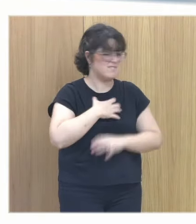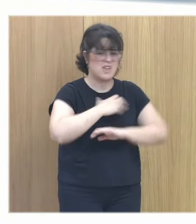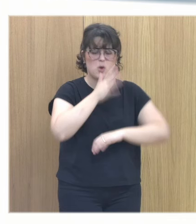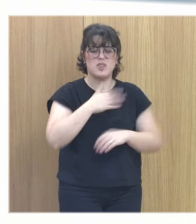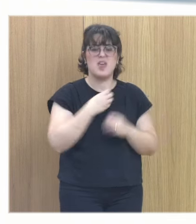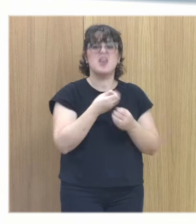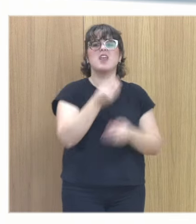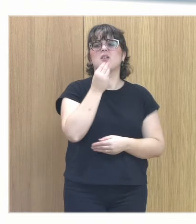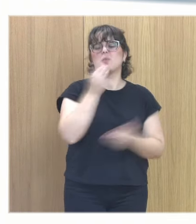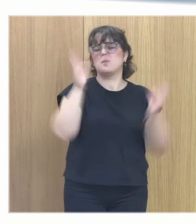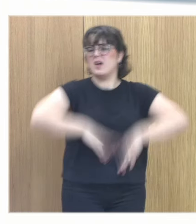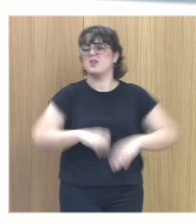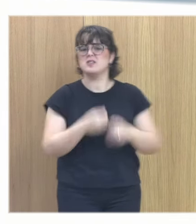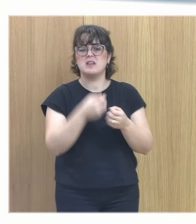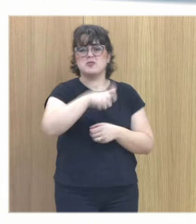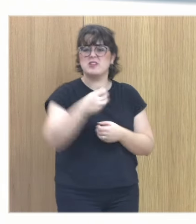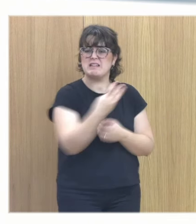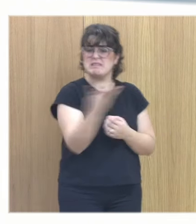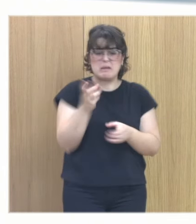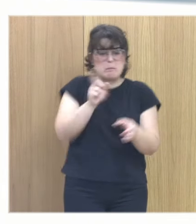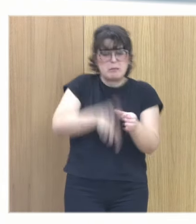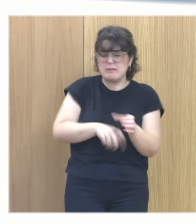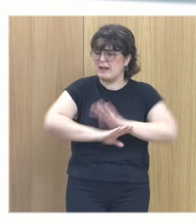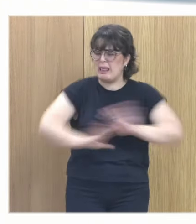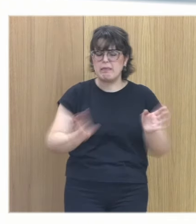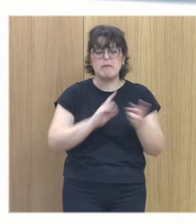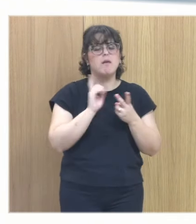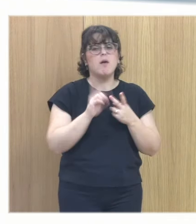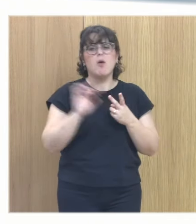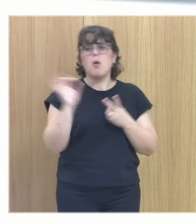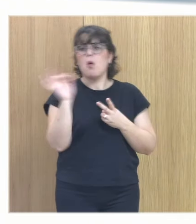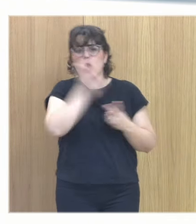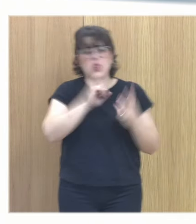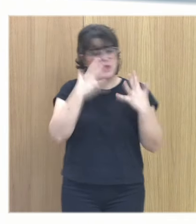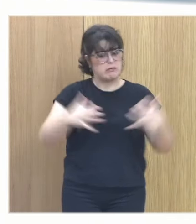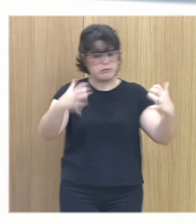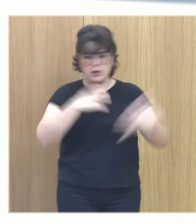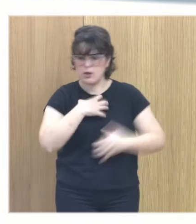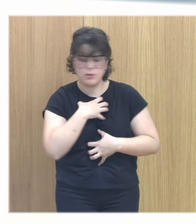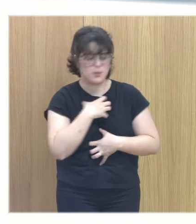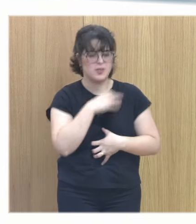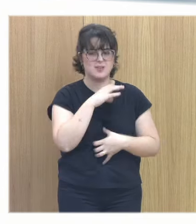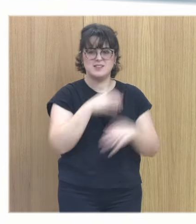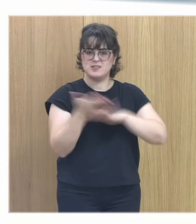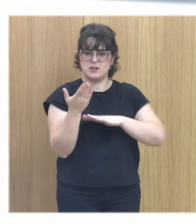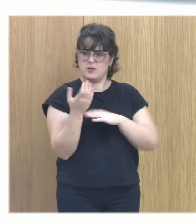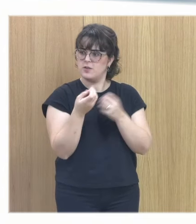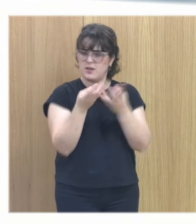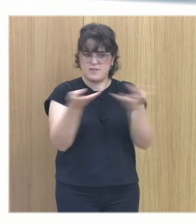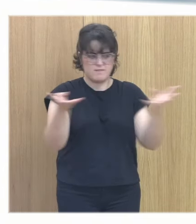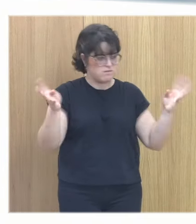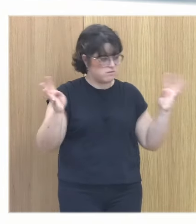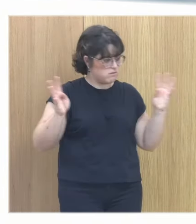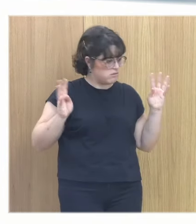cena además de dos o tres personas son incapaces de ir a un a un concierto son incapaces de desenvolverse en contextos grupales